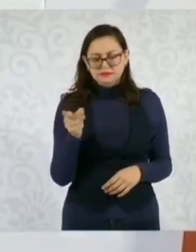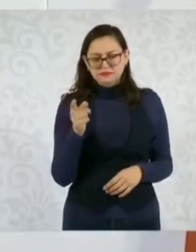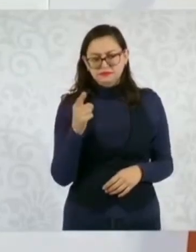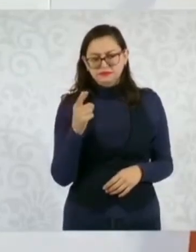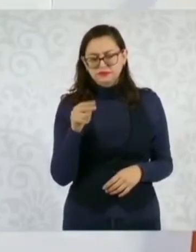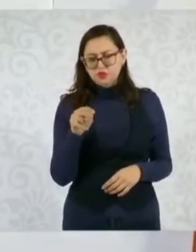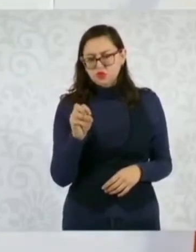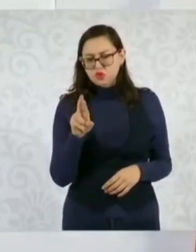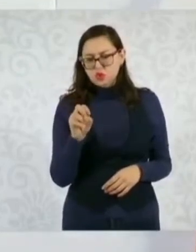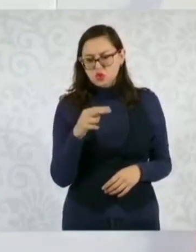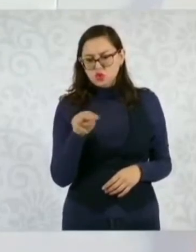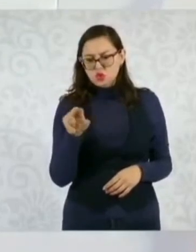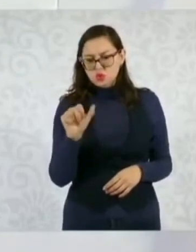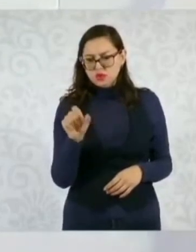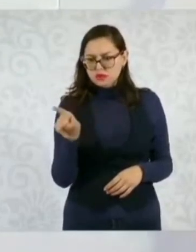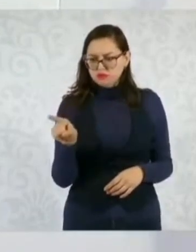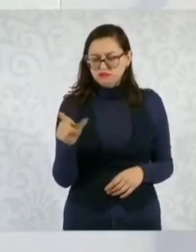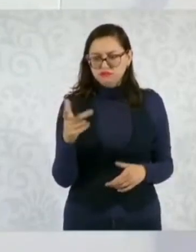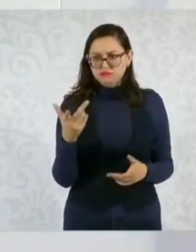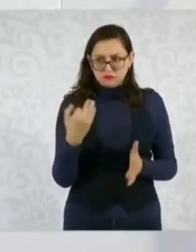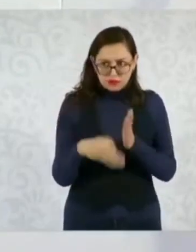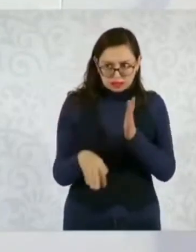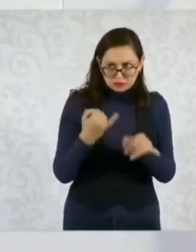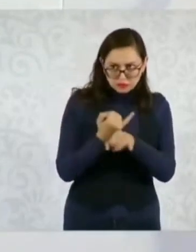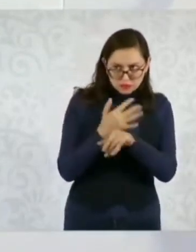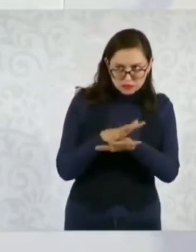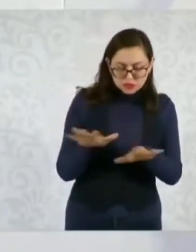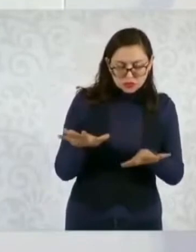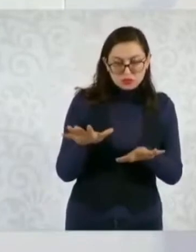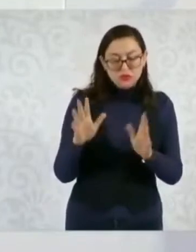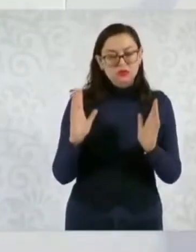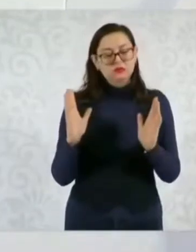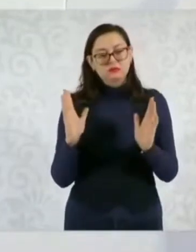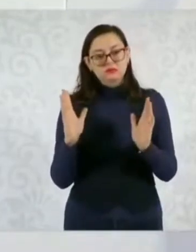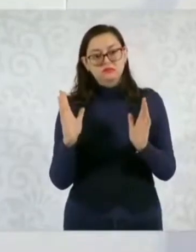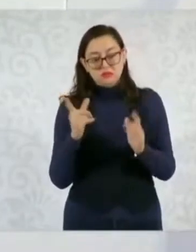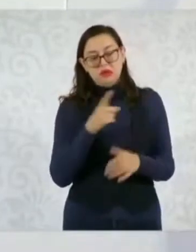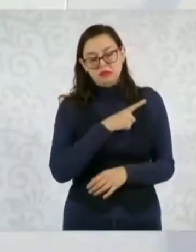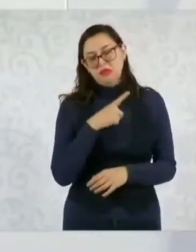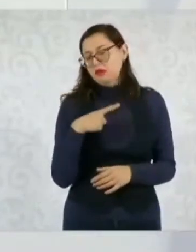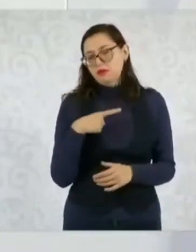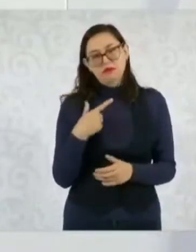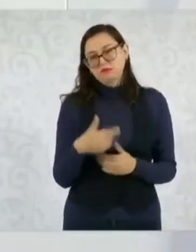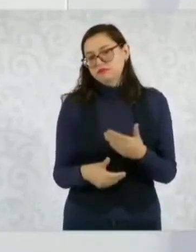que se provea toda la información, que tiene que hacerse.